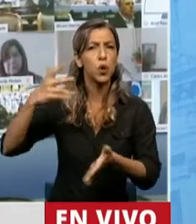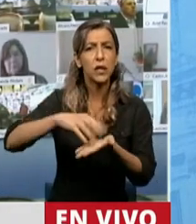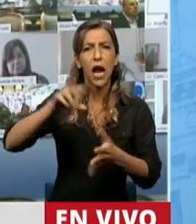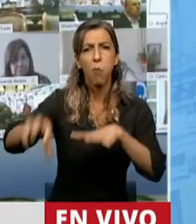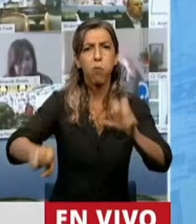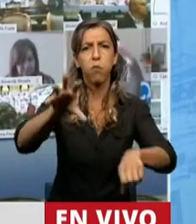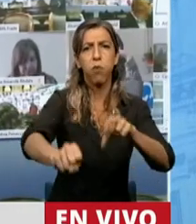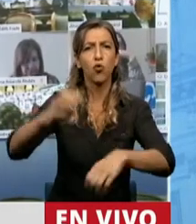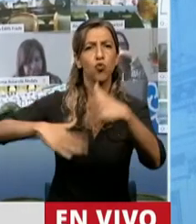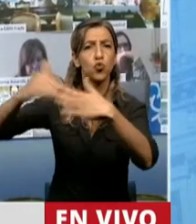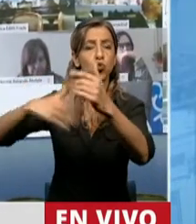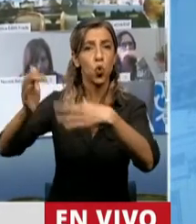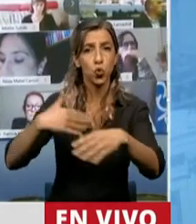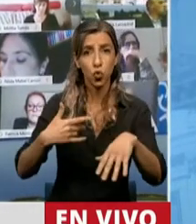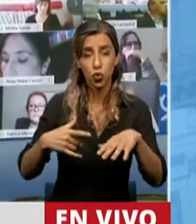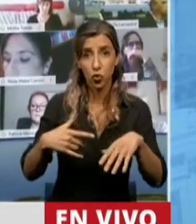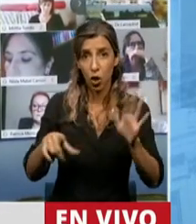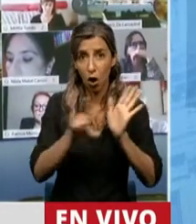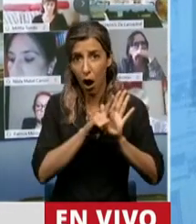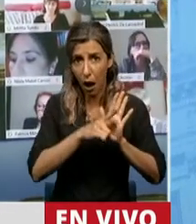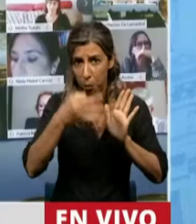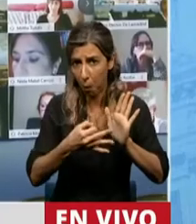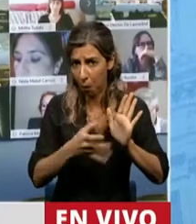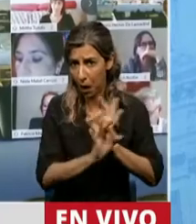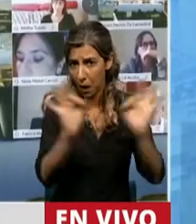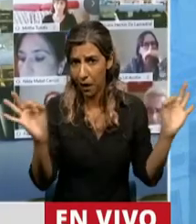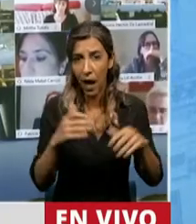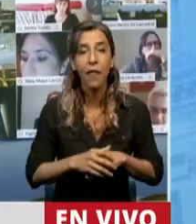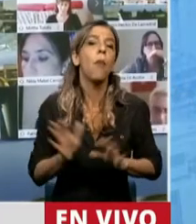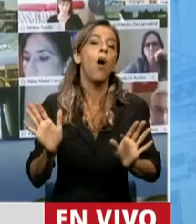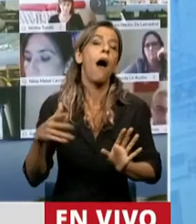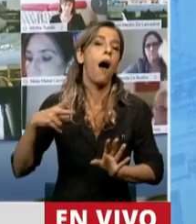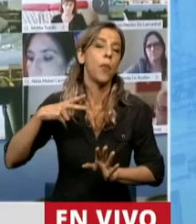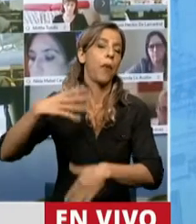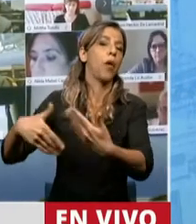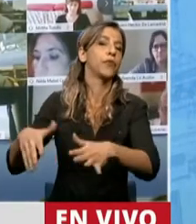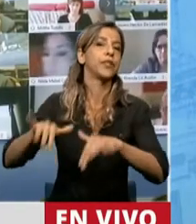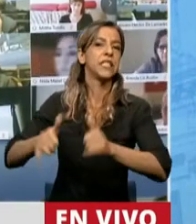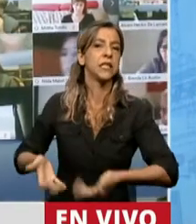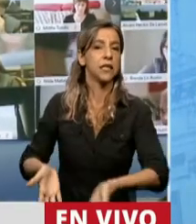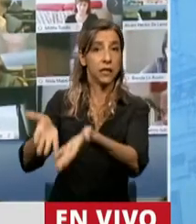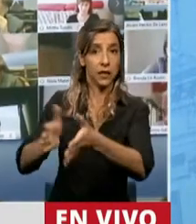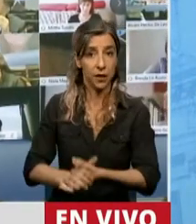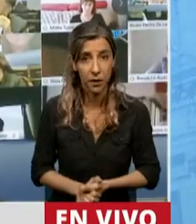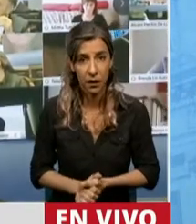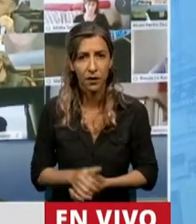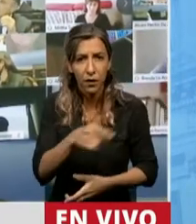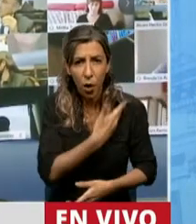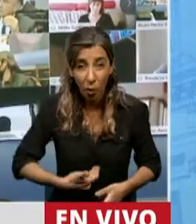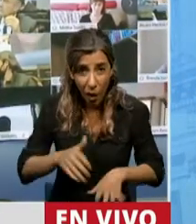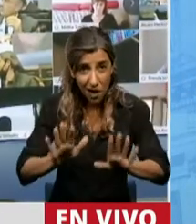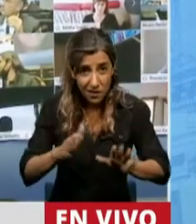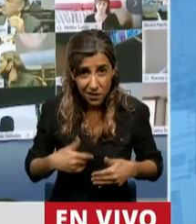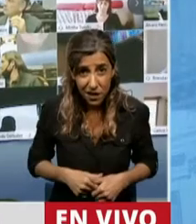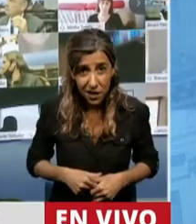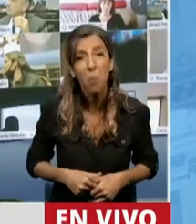Para eso gobiernan, para desarrollar las ganancias y los negocios de los especuladores y no garantizar el derecho